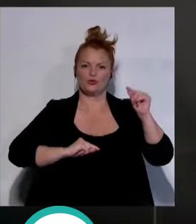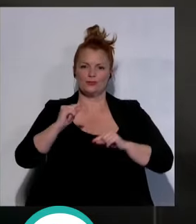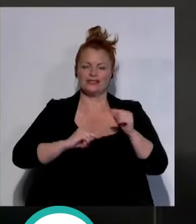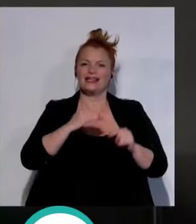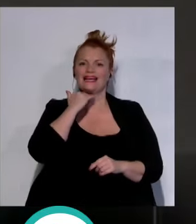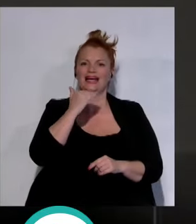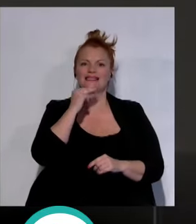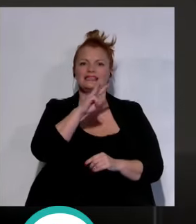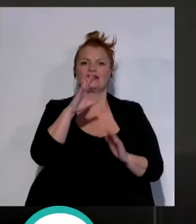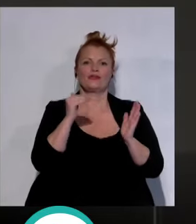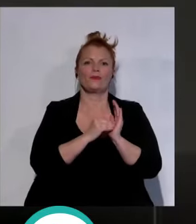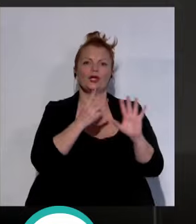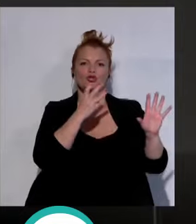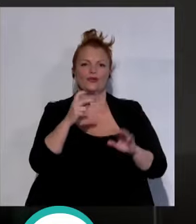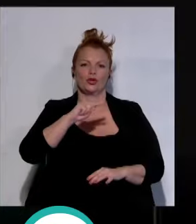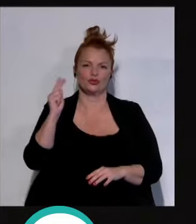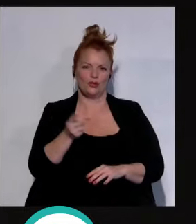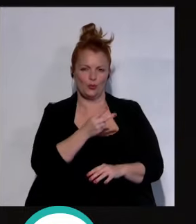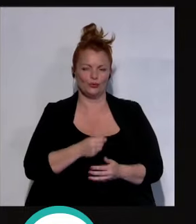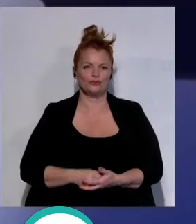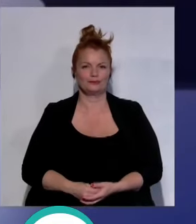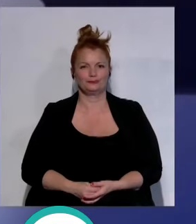de casi 35.800 euros